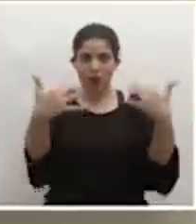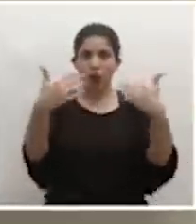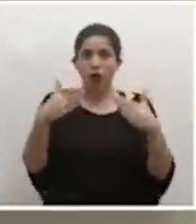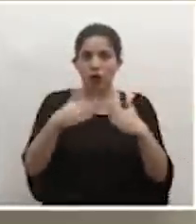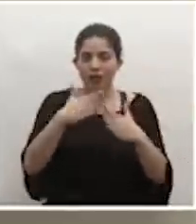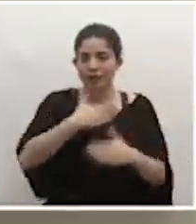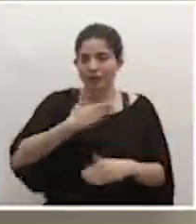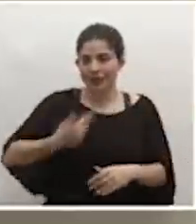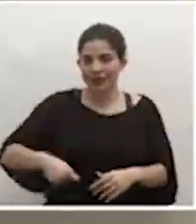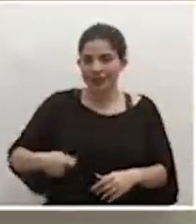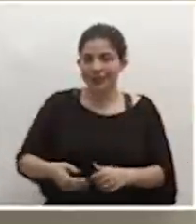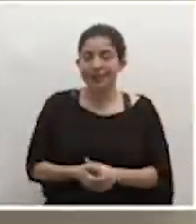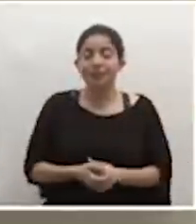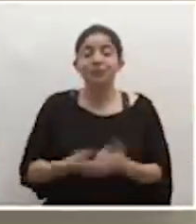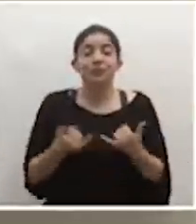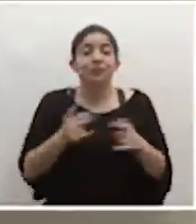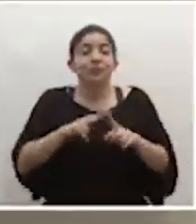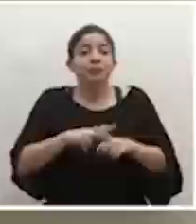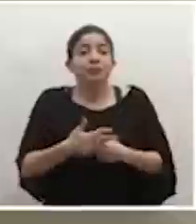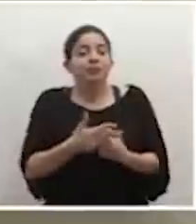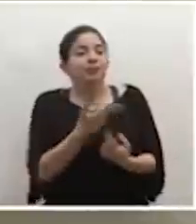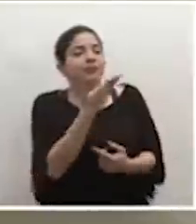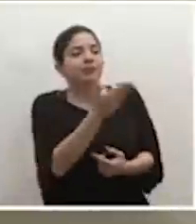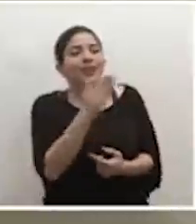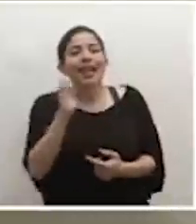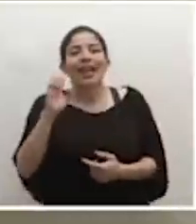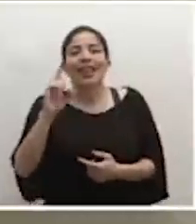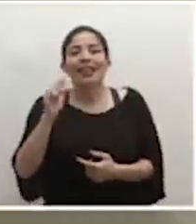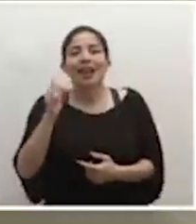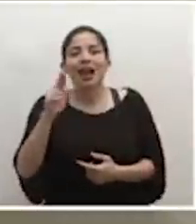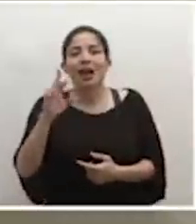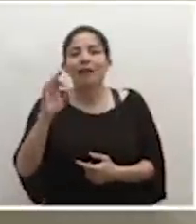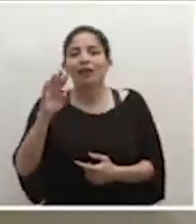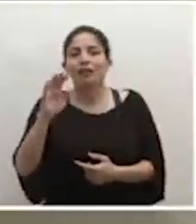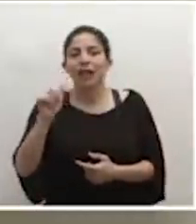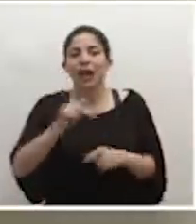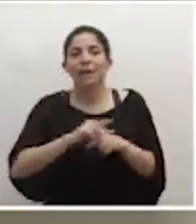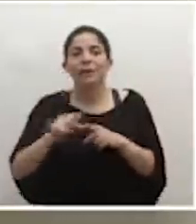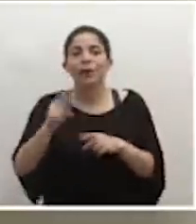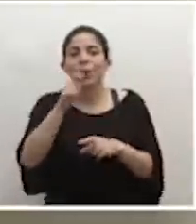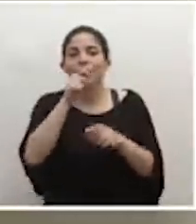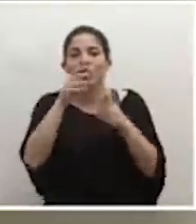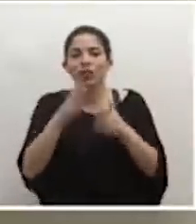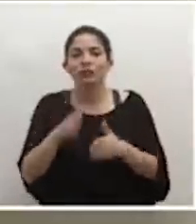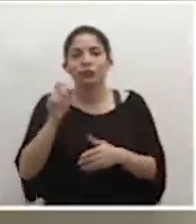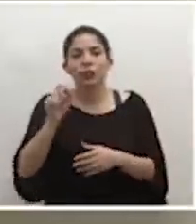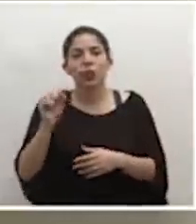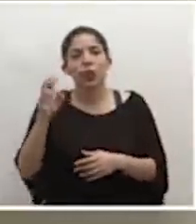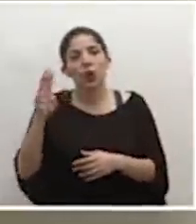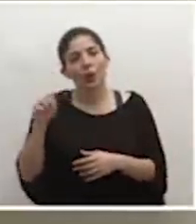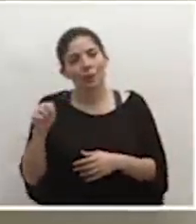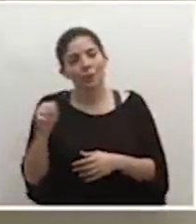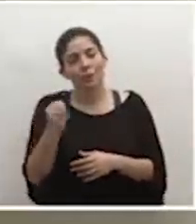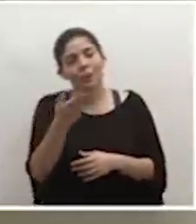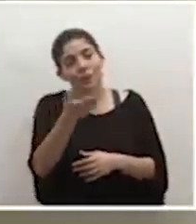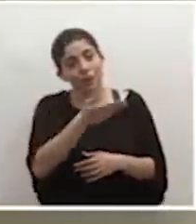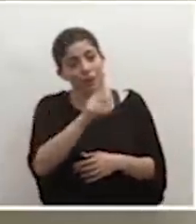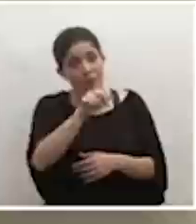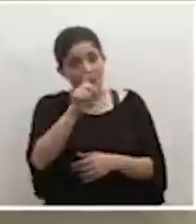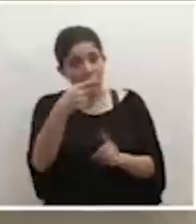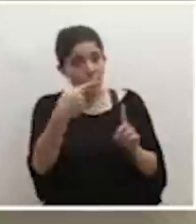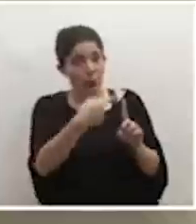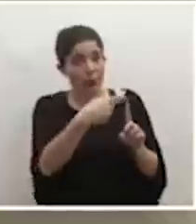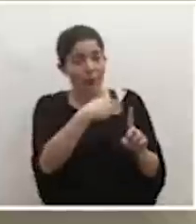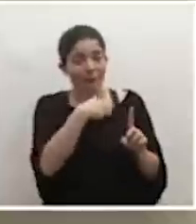la Casa Presidencial. Vamos a iniciar con don Edgar Fonseca de puroperiodismo.com. La pregunta a